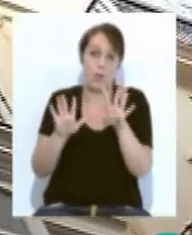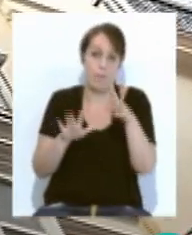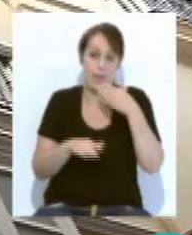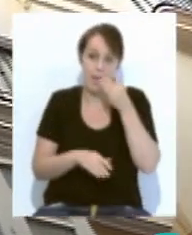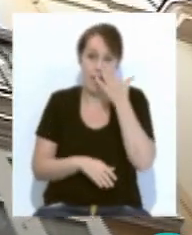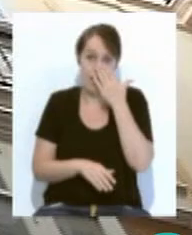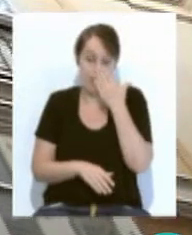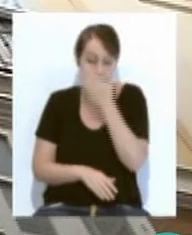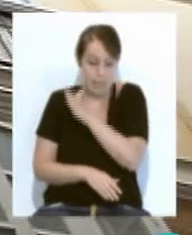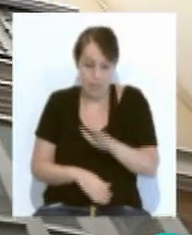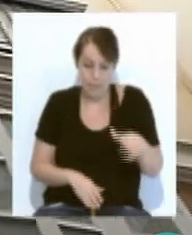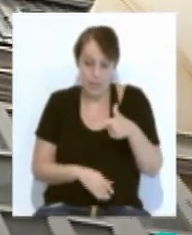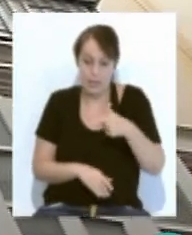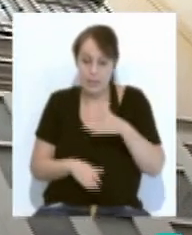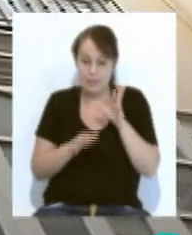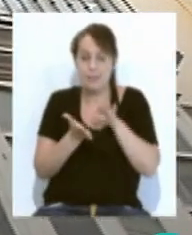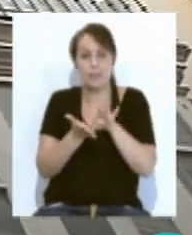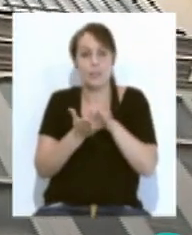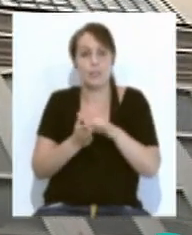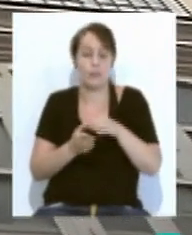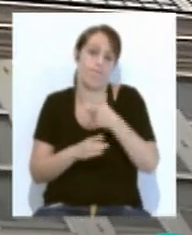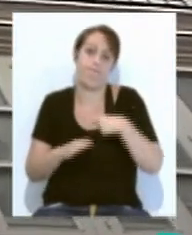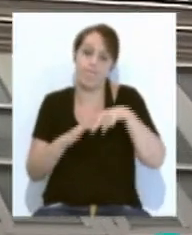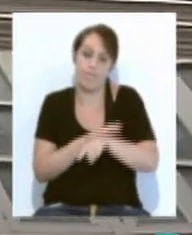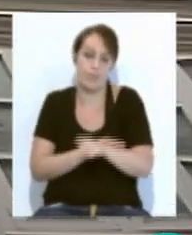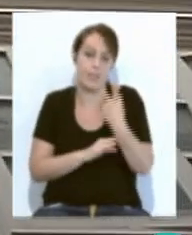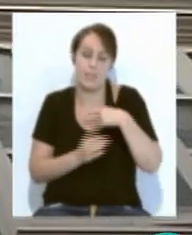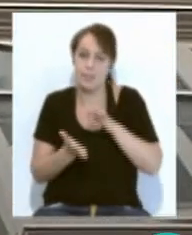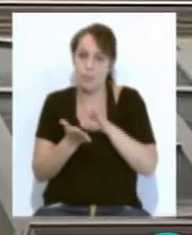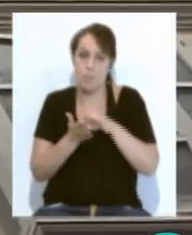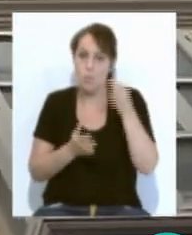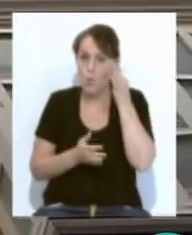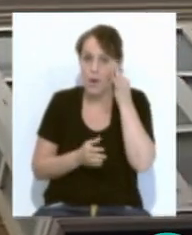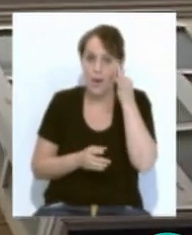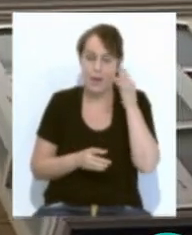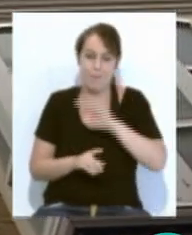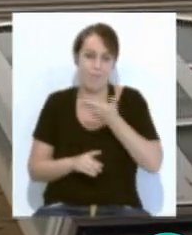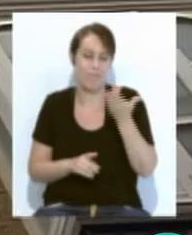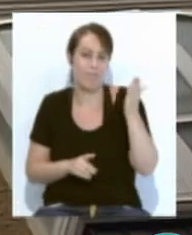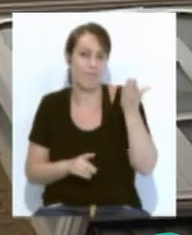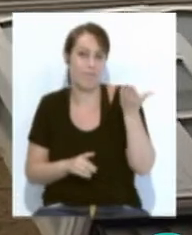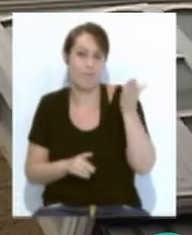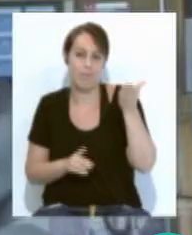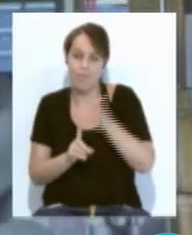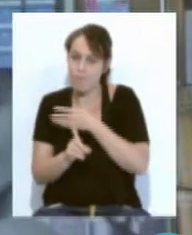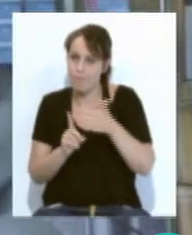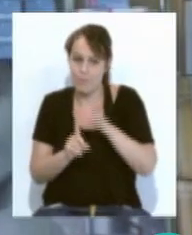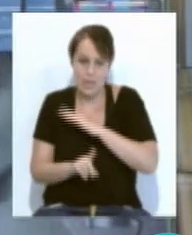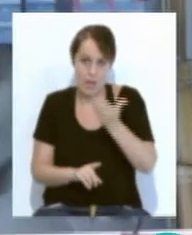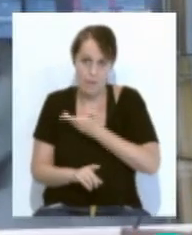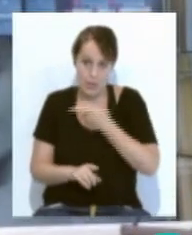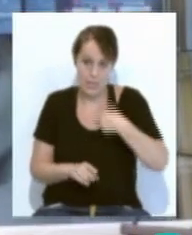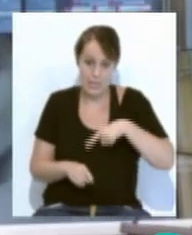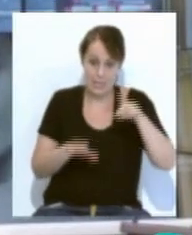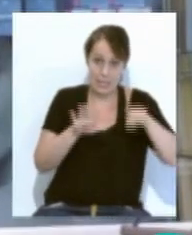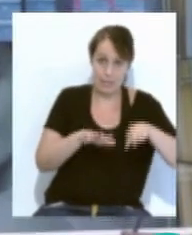acogidos en el Servicio Integral de Atención y Acogida a Mujeres Víctimas de Violencia de Género del IAN en Cádiz durante este primer semestre de